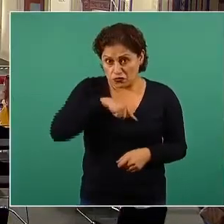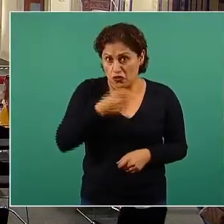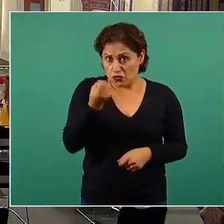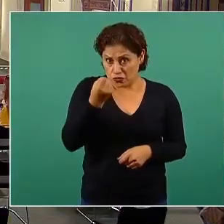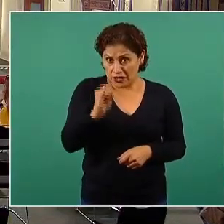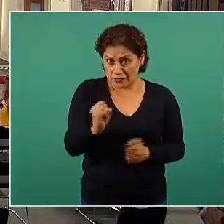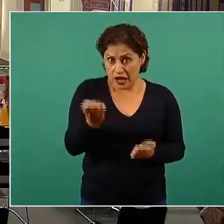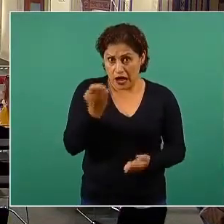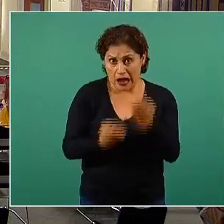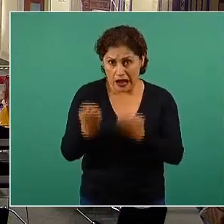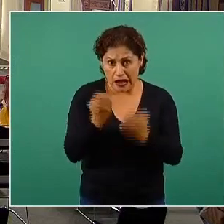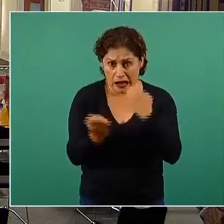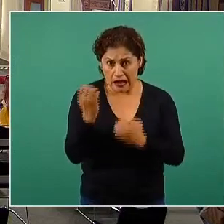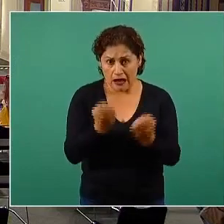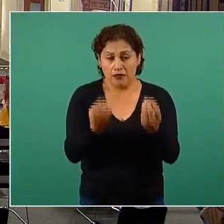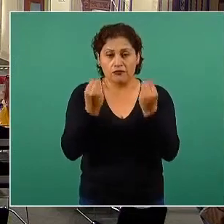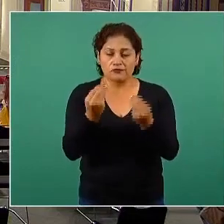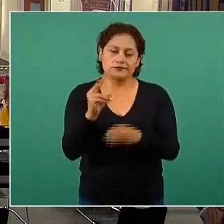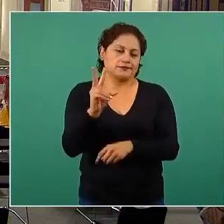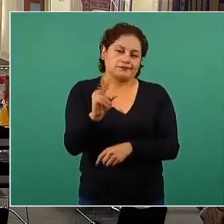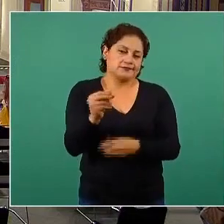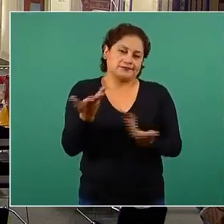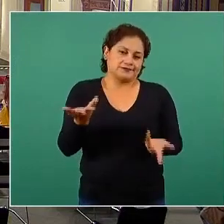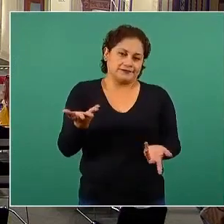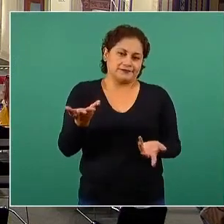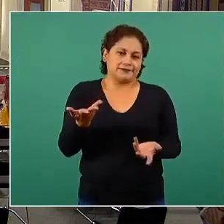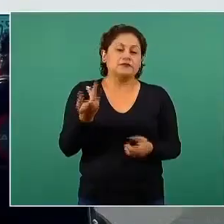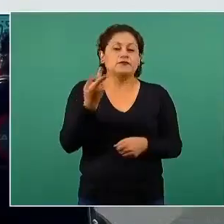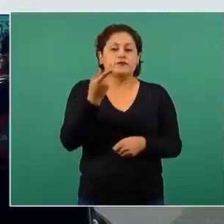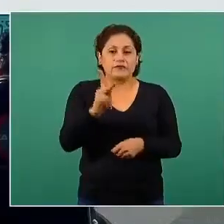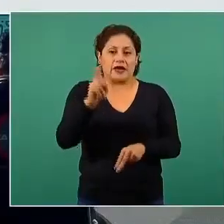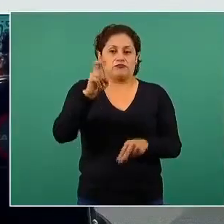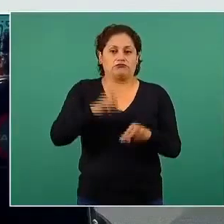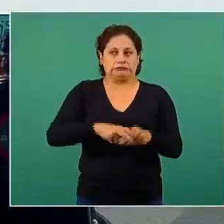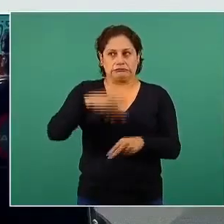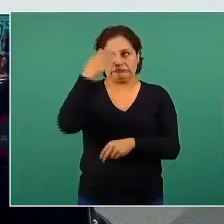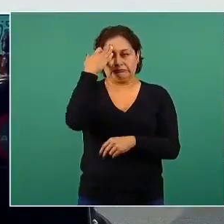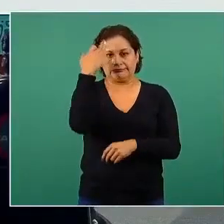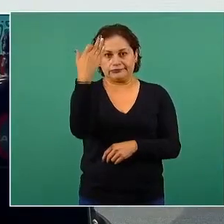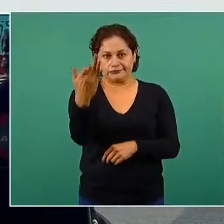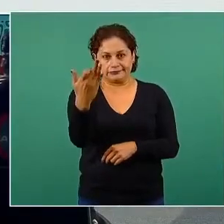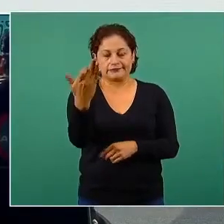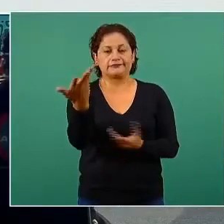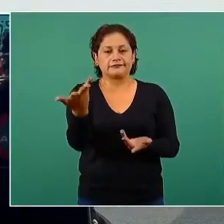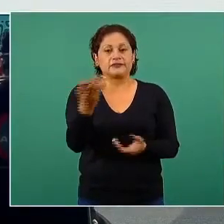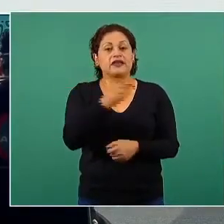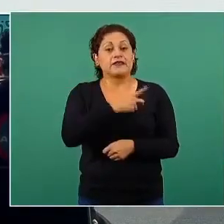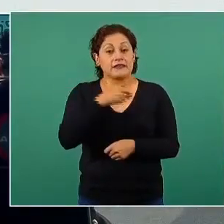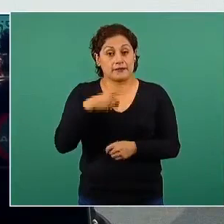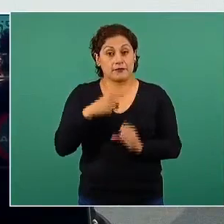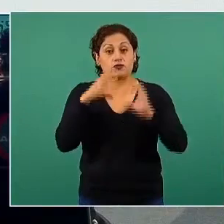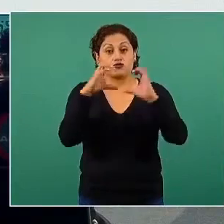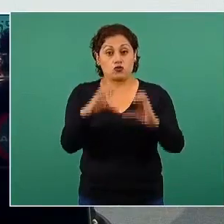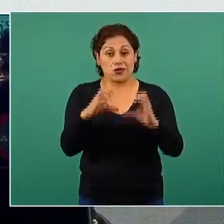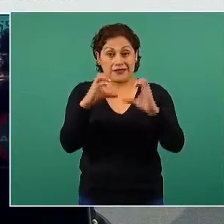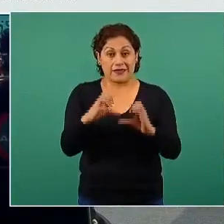Entonces, ¿qué toca? Limitar el tiempo sentado. Son dos comportamientos que tenemos que atender. La que sigue.